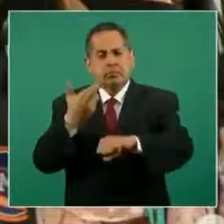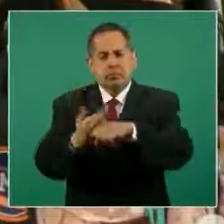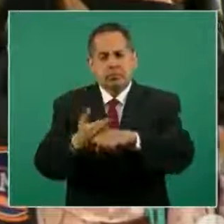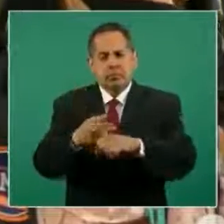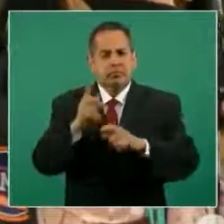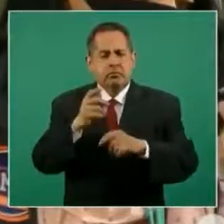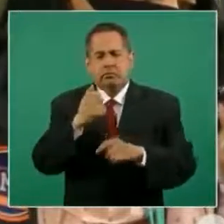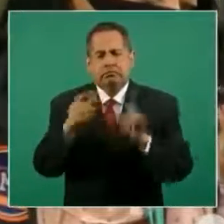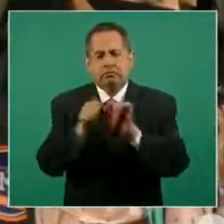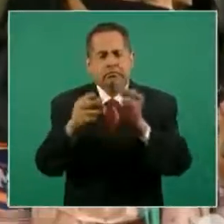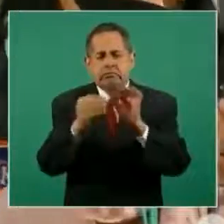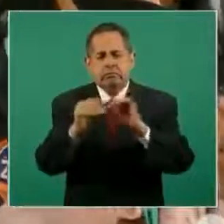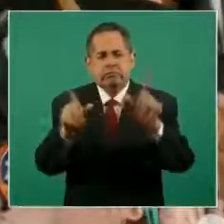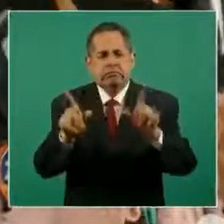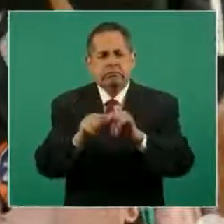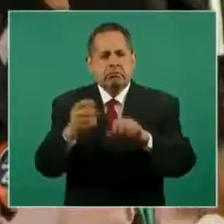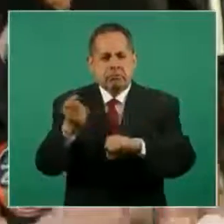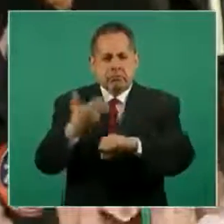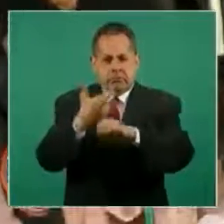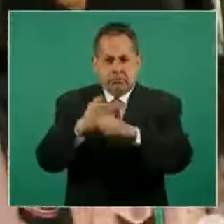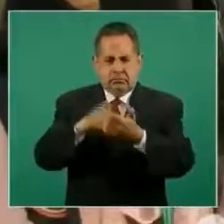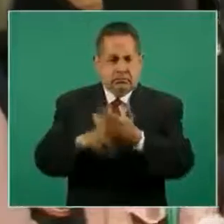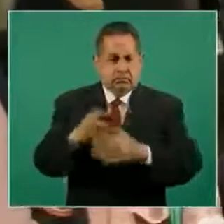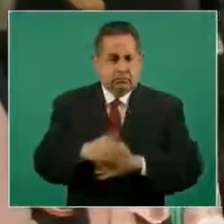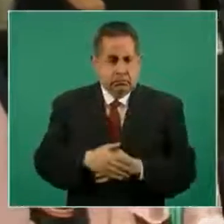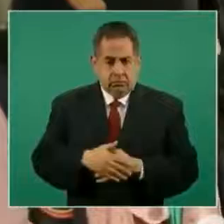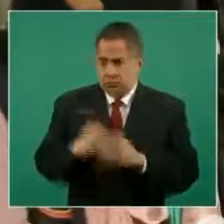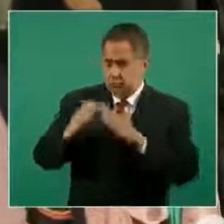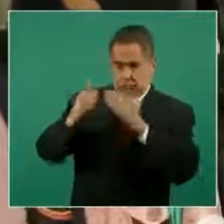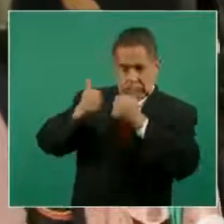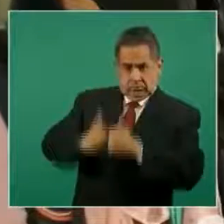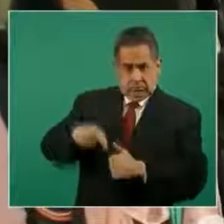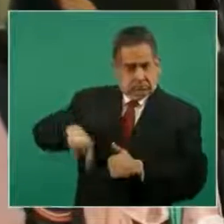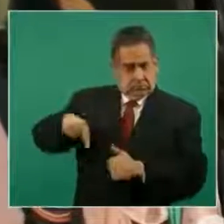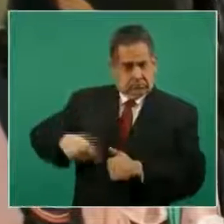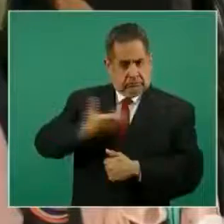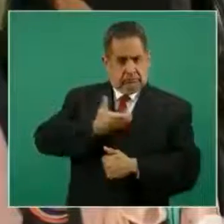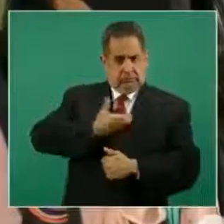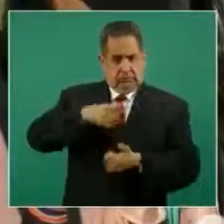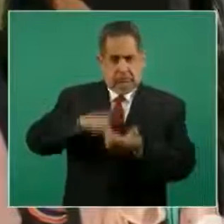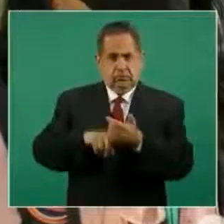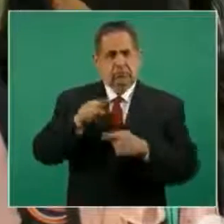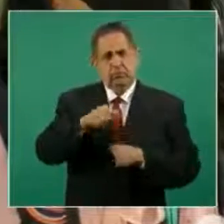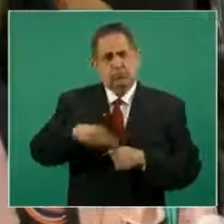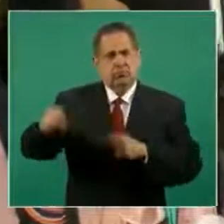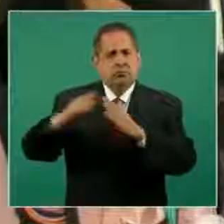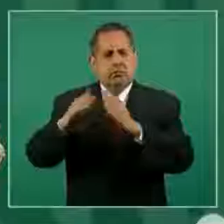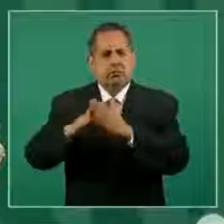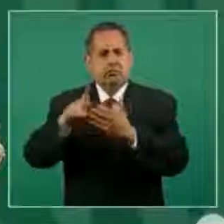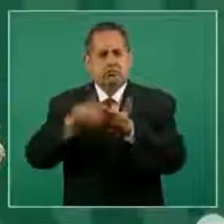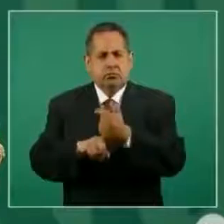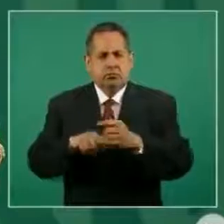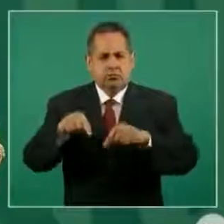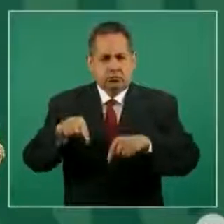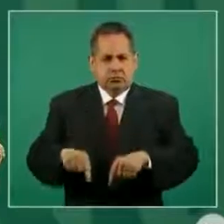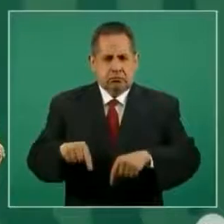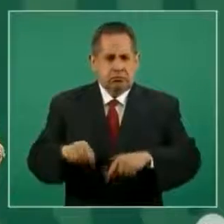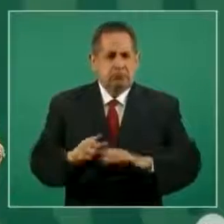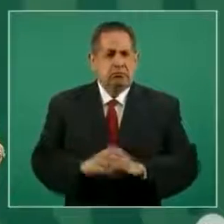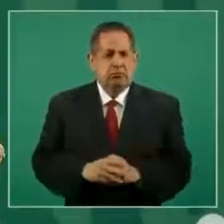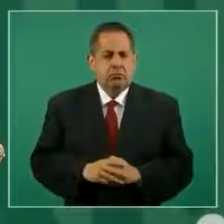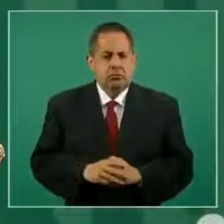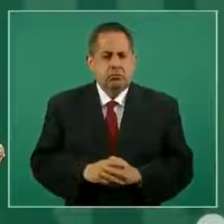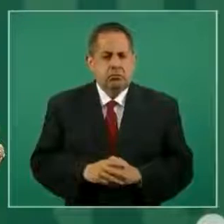domicilio, nada más para aclarar un poquito, ¿permanece aquí en Palacio Nacional o el presidente se fue a su domicilio de Está en su domicilio, hasta donde yo tengo